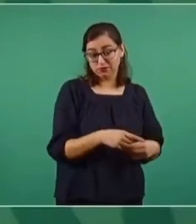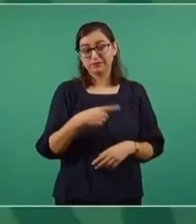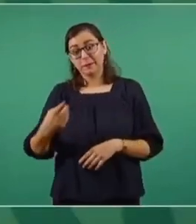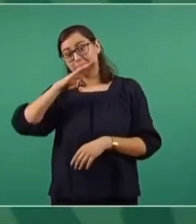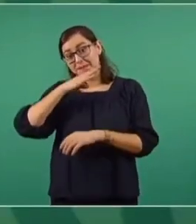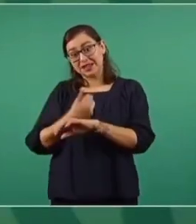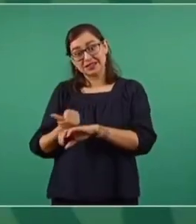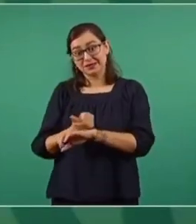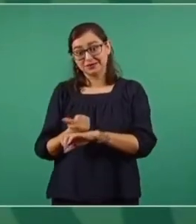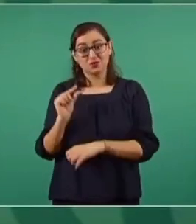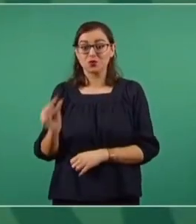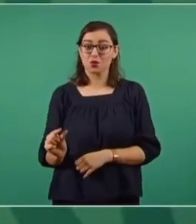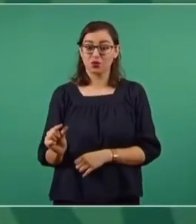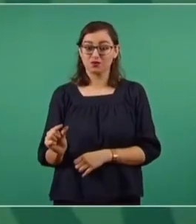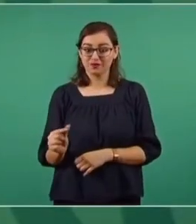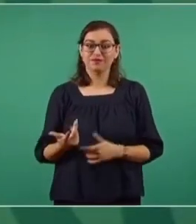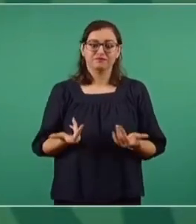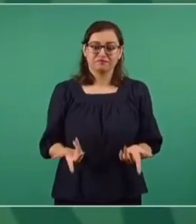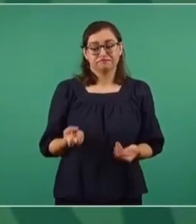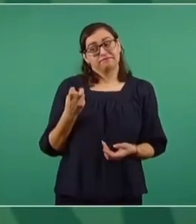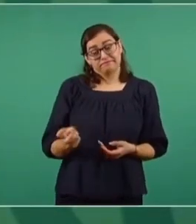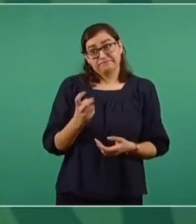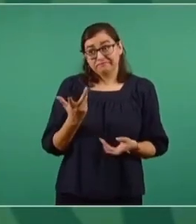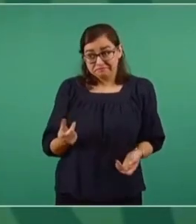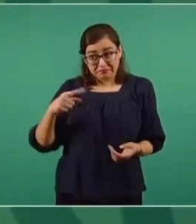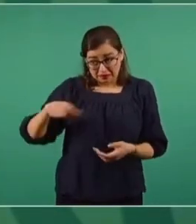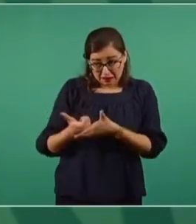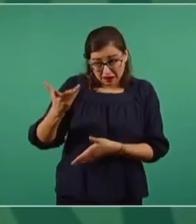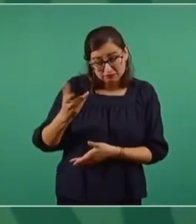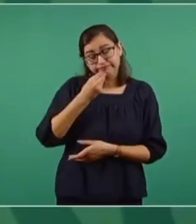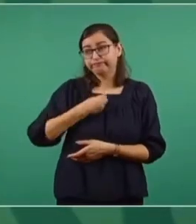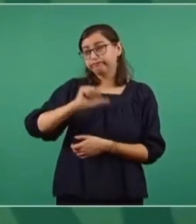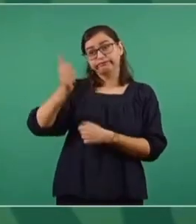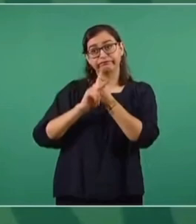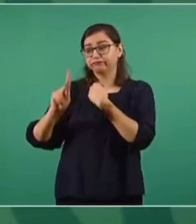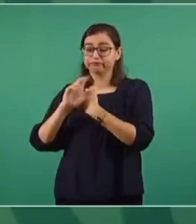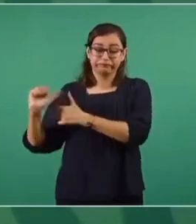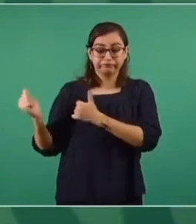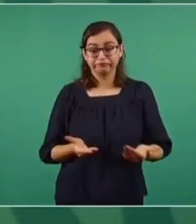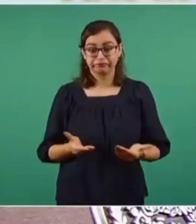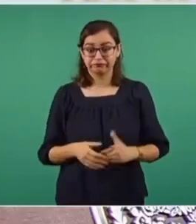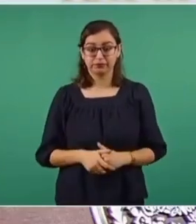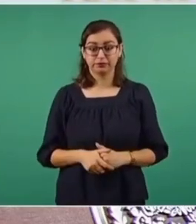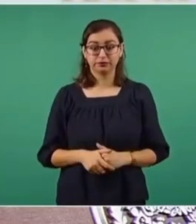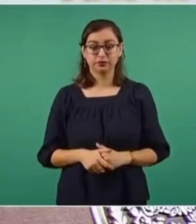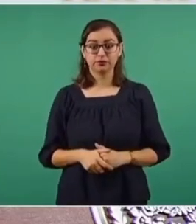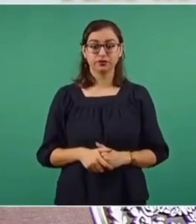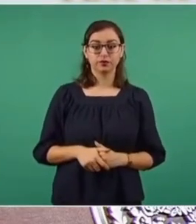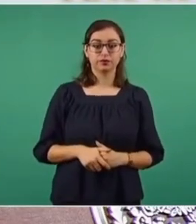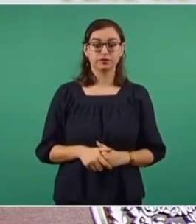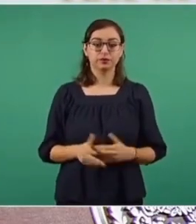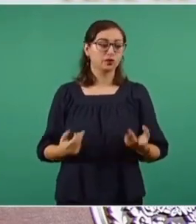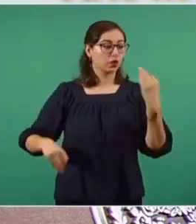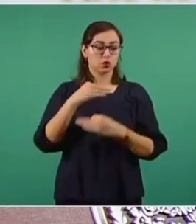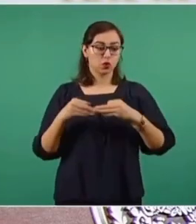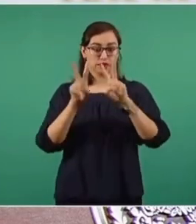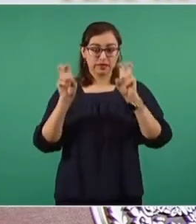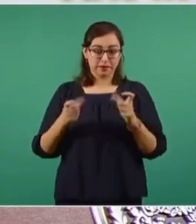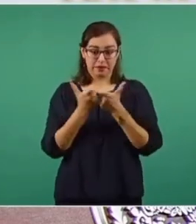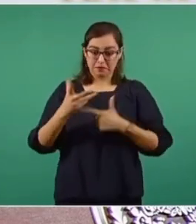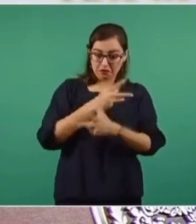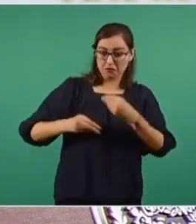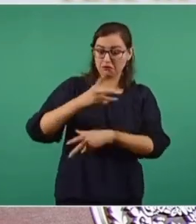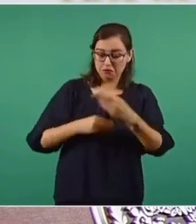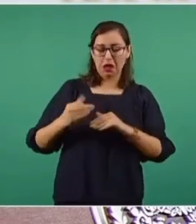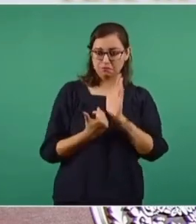Entonces, tenemos que atender el asunto, pero estamos pendientes, muy pendientes de toda la economía, que va muy bien, muy